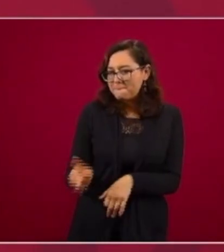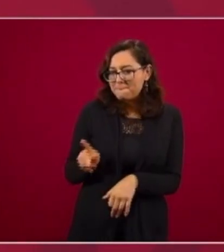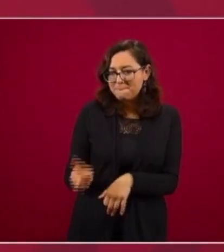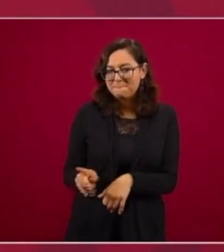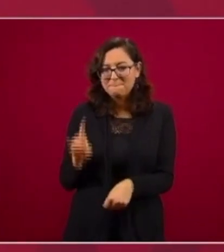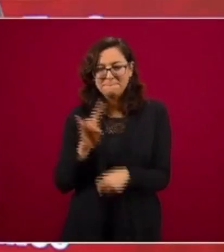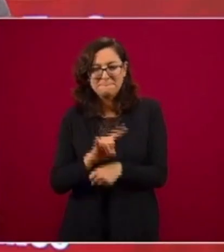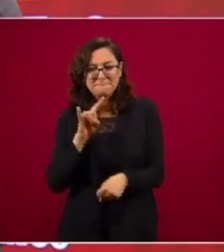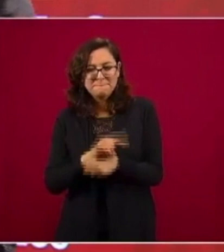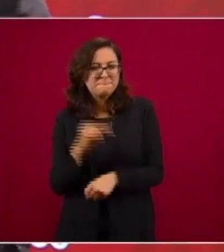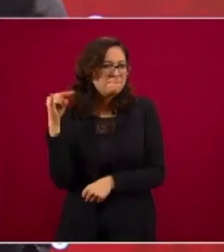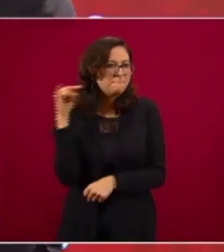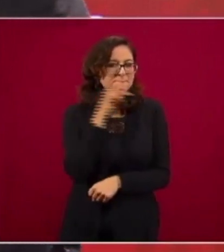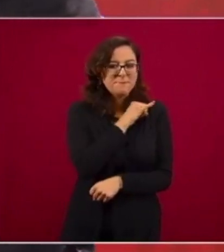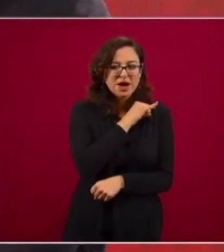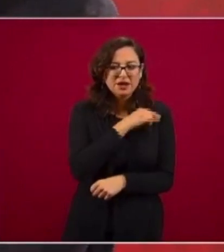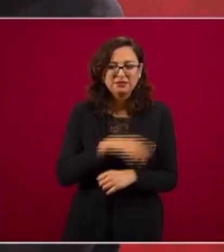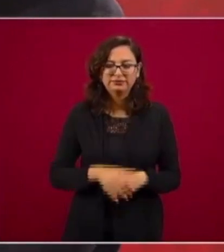de hipocresía. Entonces,